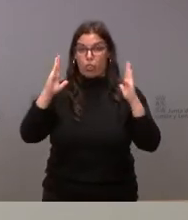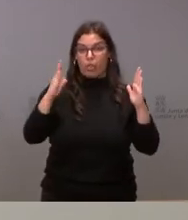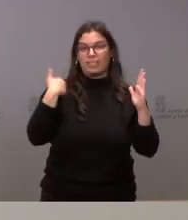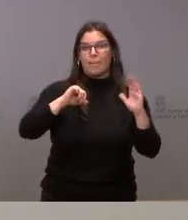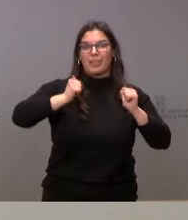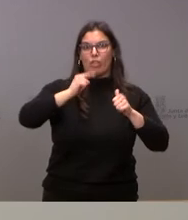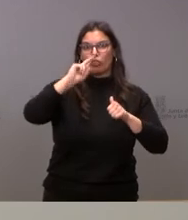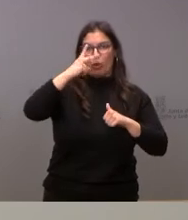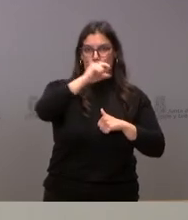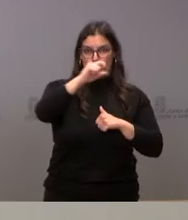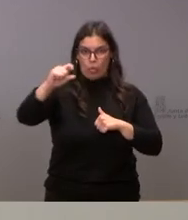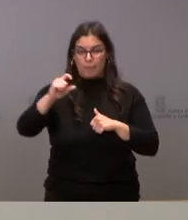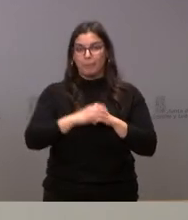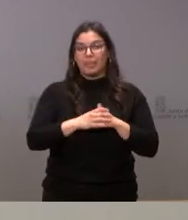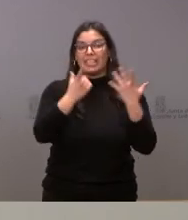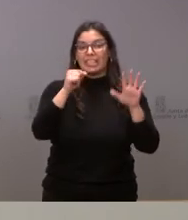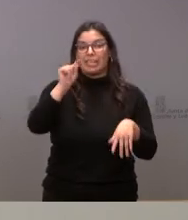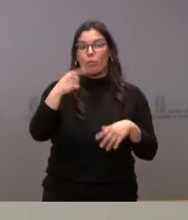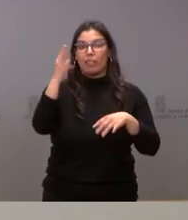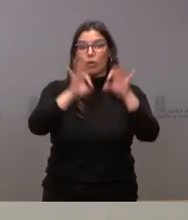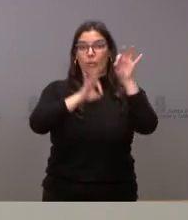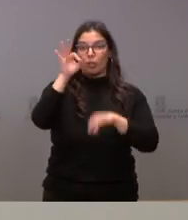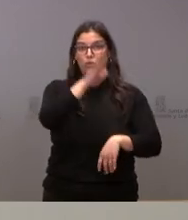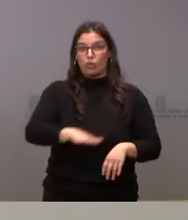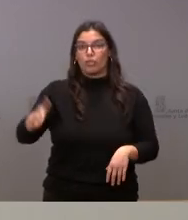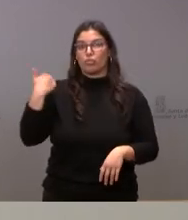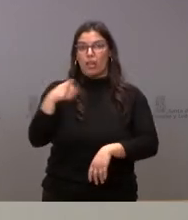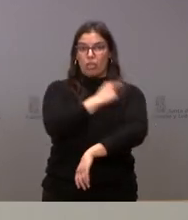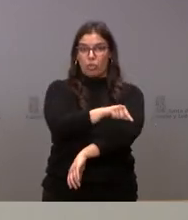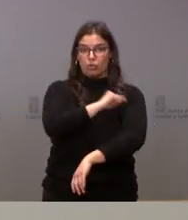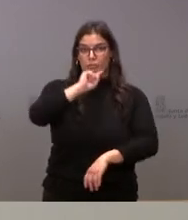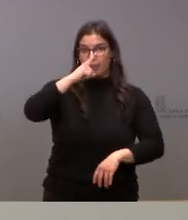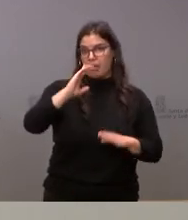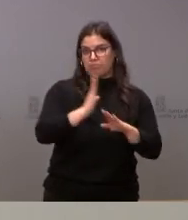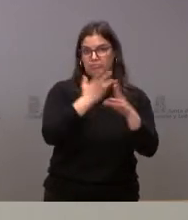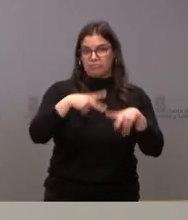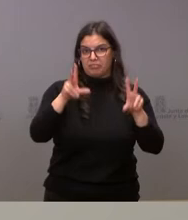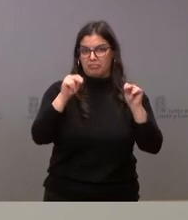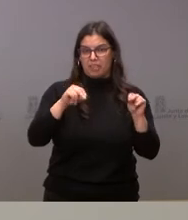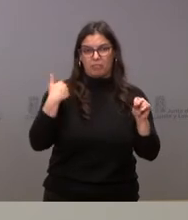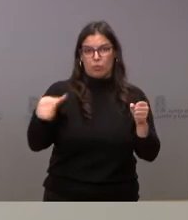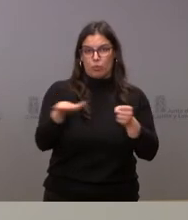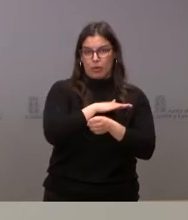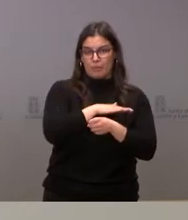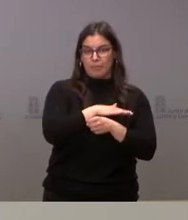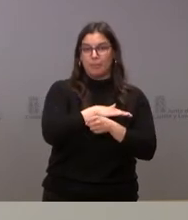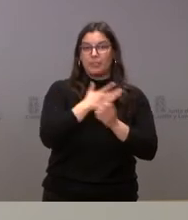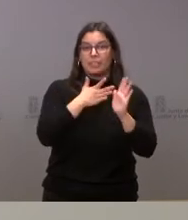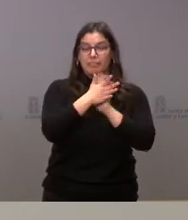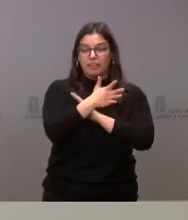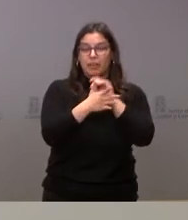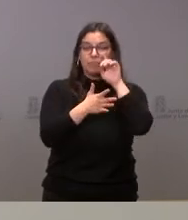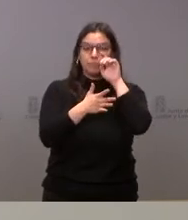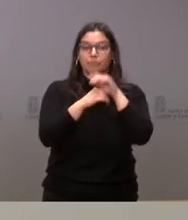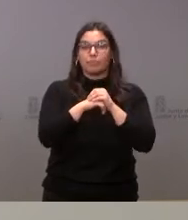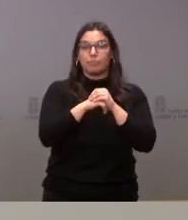,9% de la población infantil ha recibido ya la primera dosis en nuestra comunidad autónoma. Por lo que respecta a la